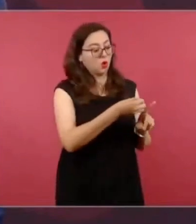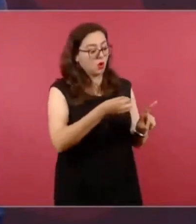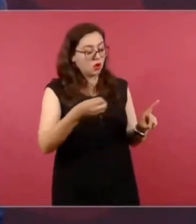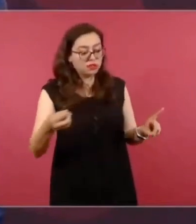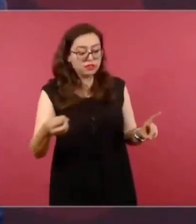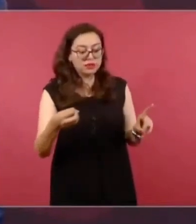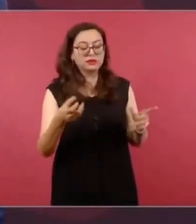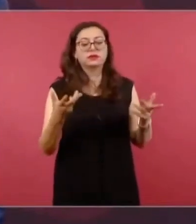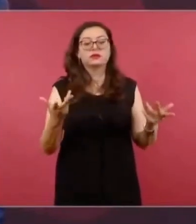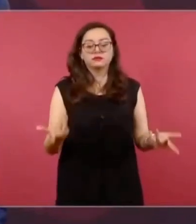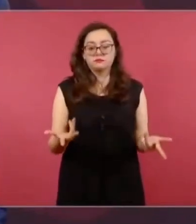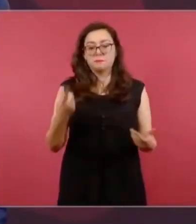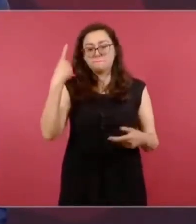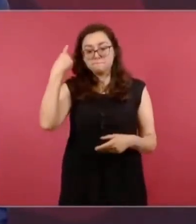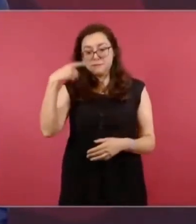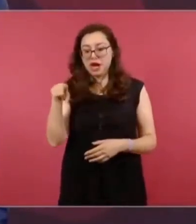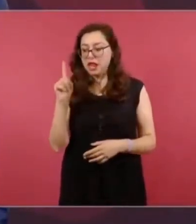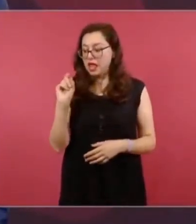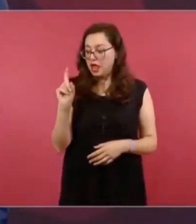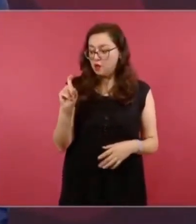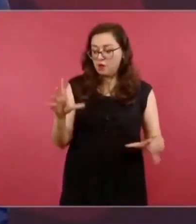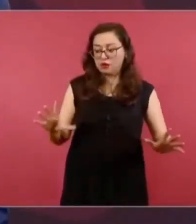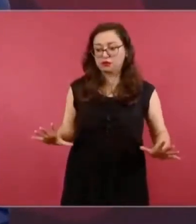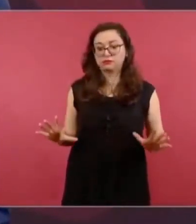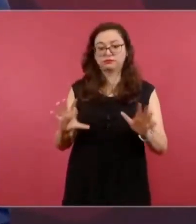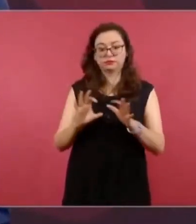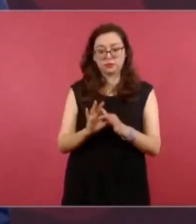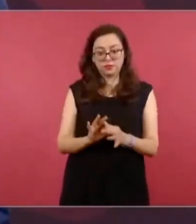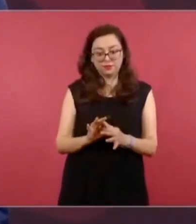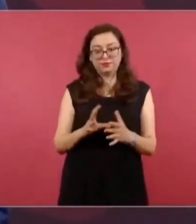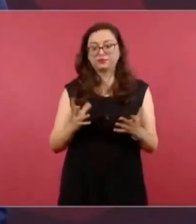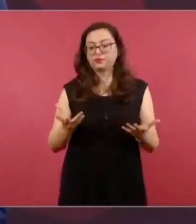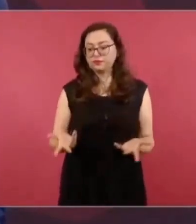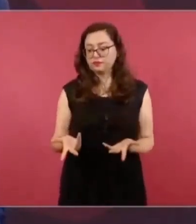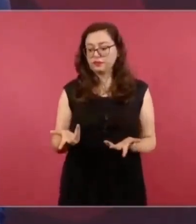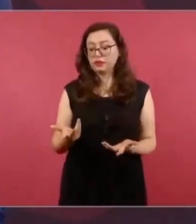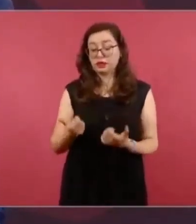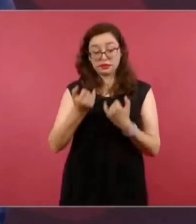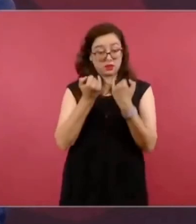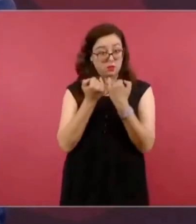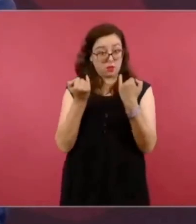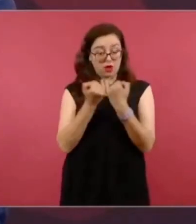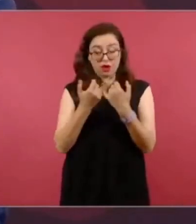el tratamiento del agua, reciclar agua.